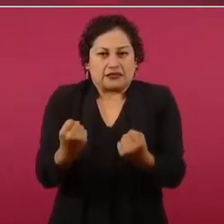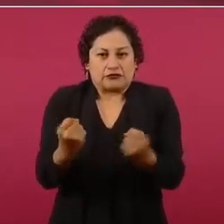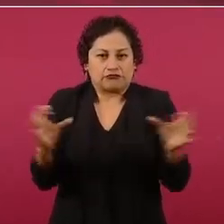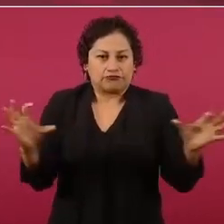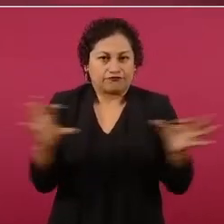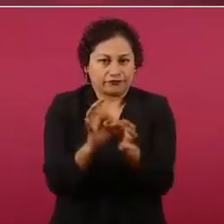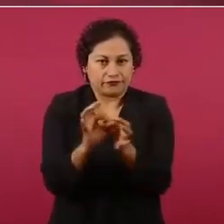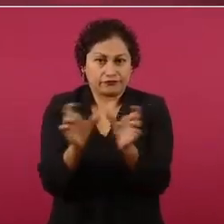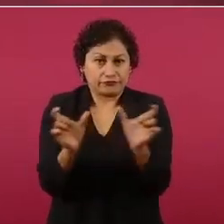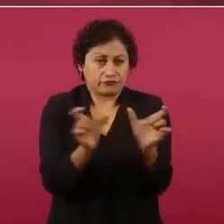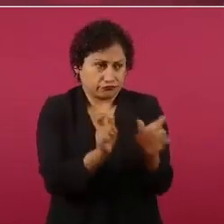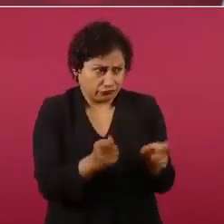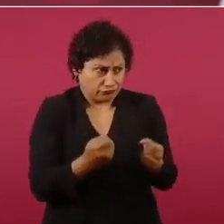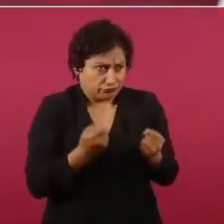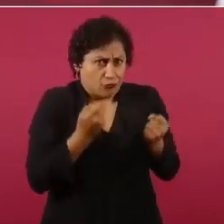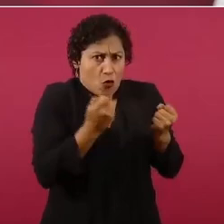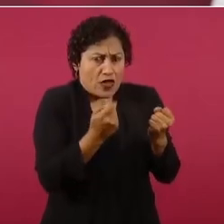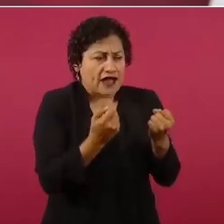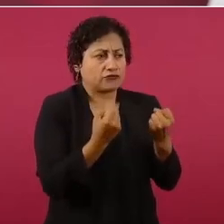nada más quieren Kratos,